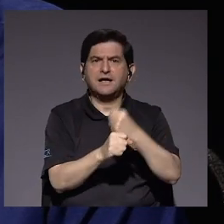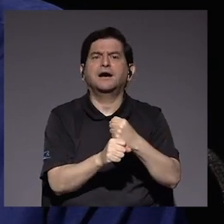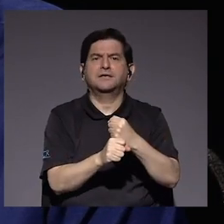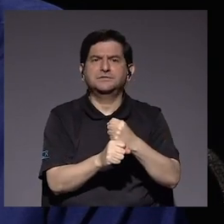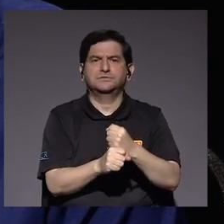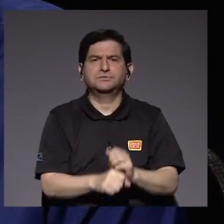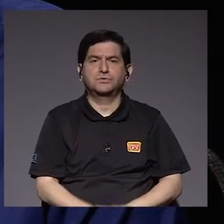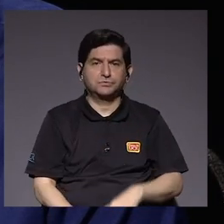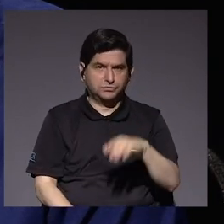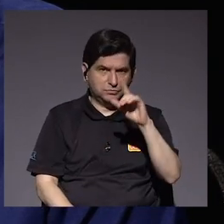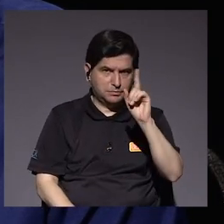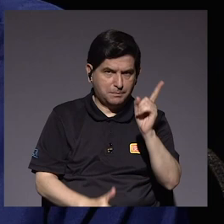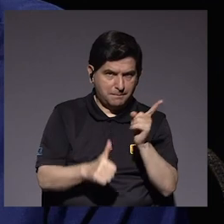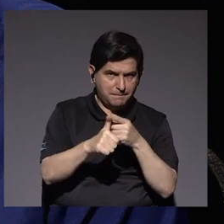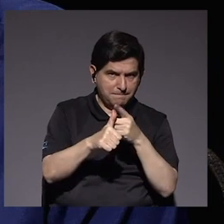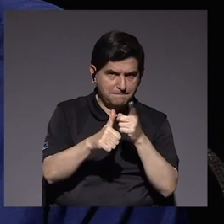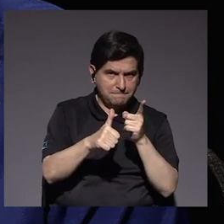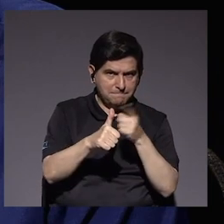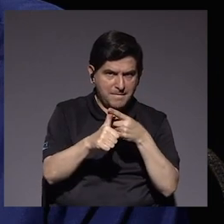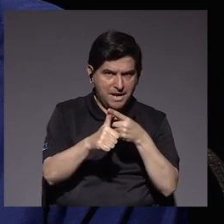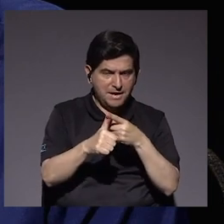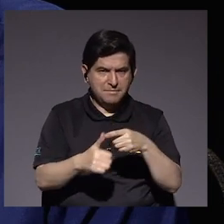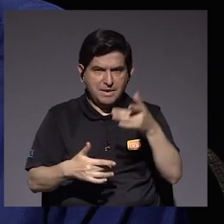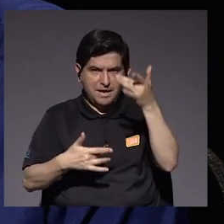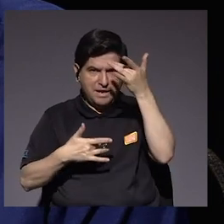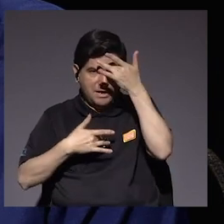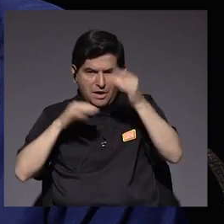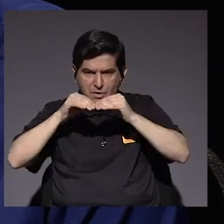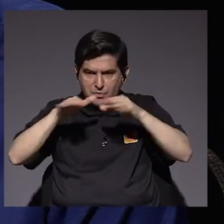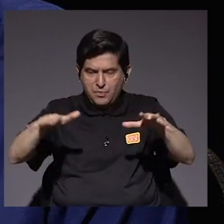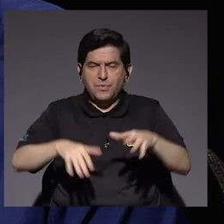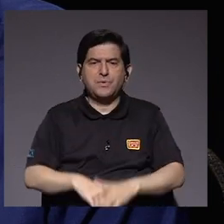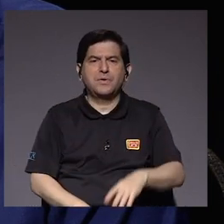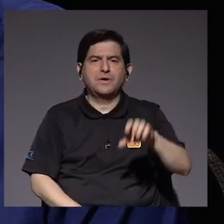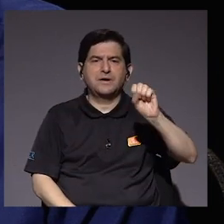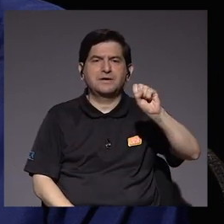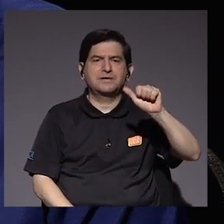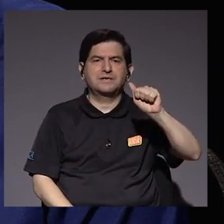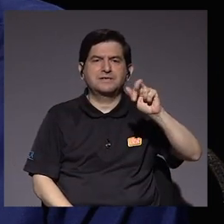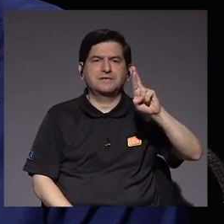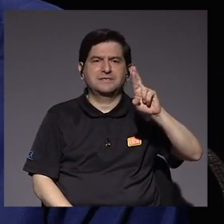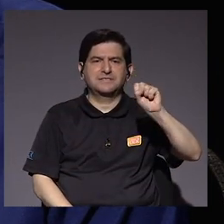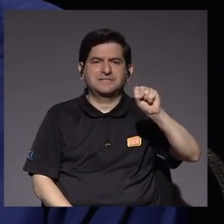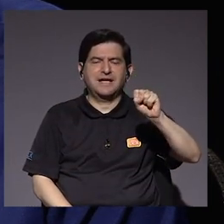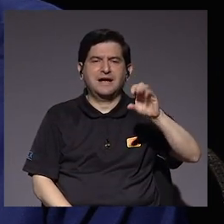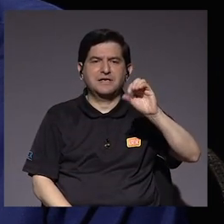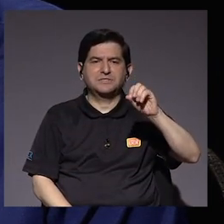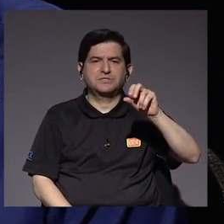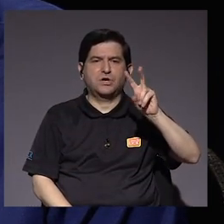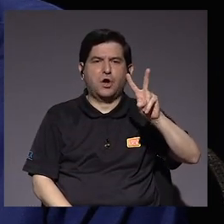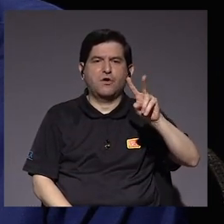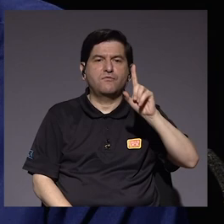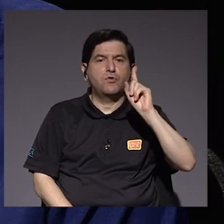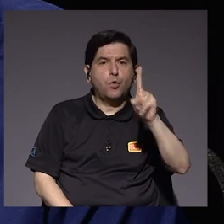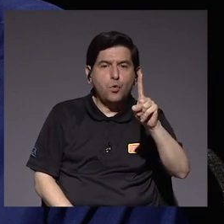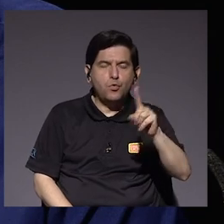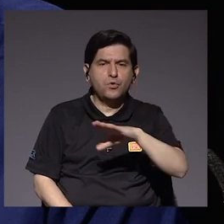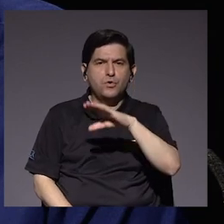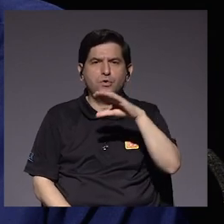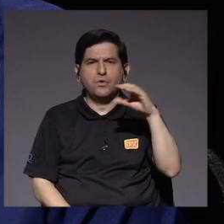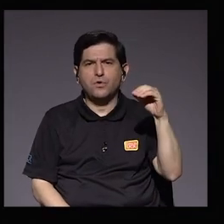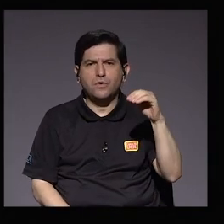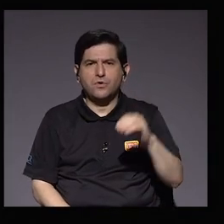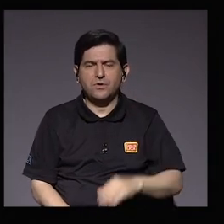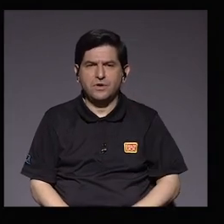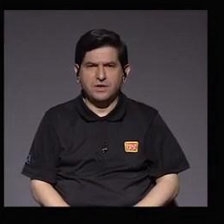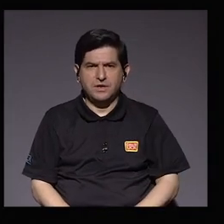hubo una primera epidemia causada por el SARS-CoV-1 y hace un poco más de 5